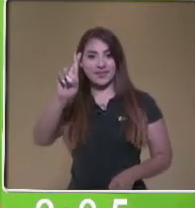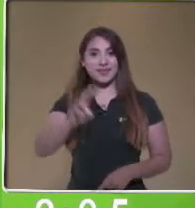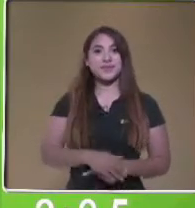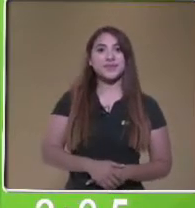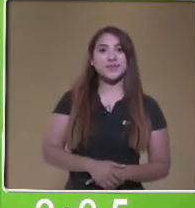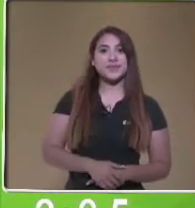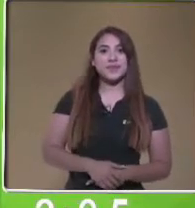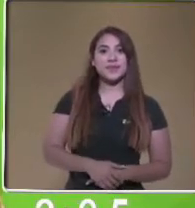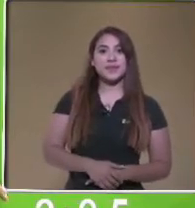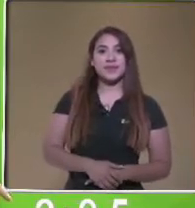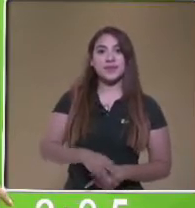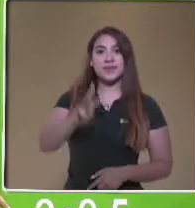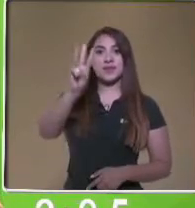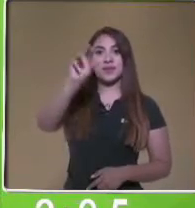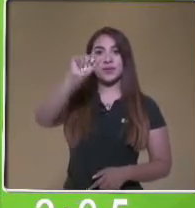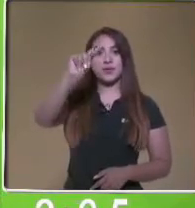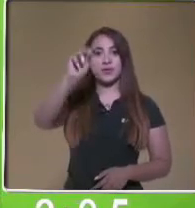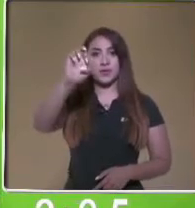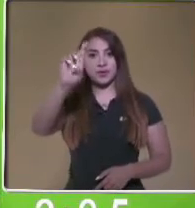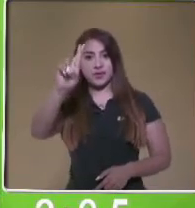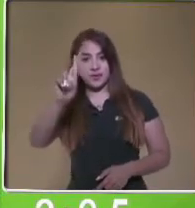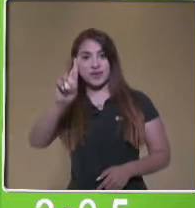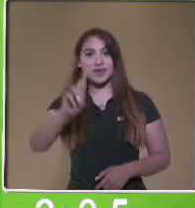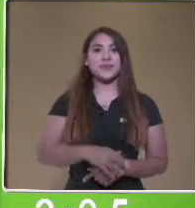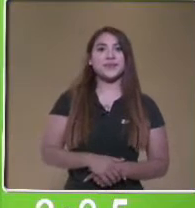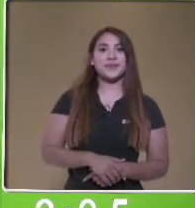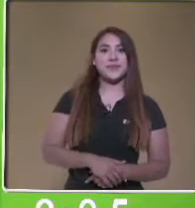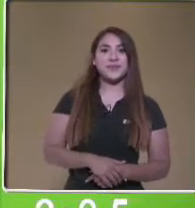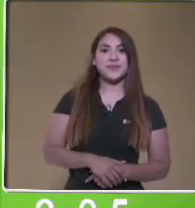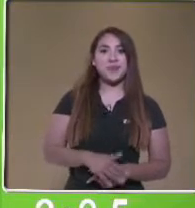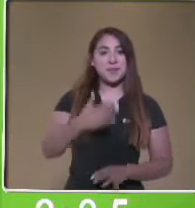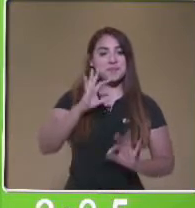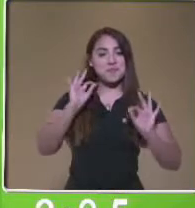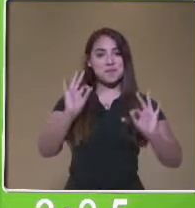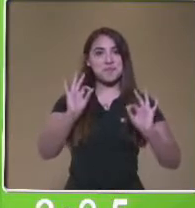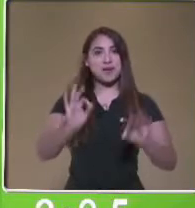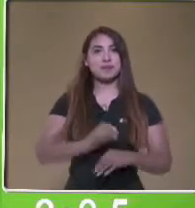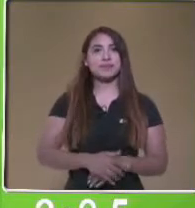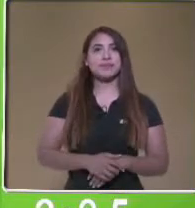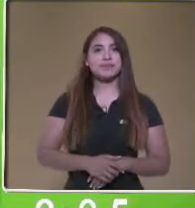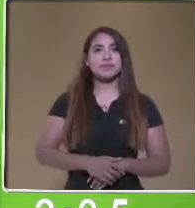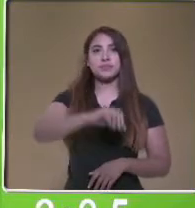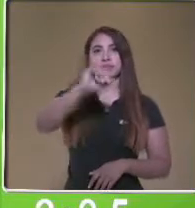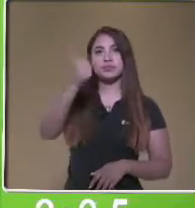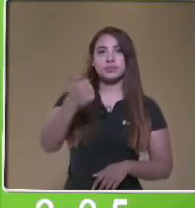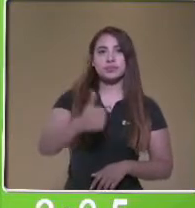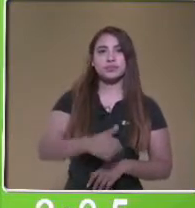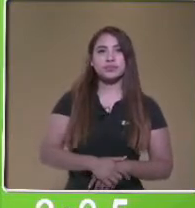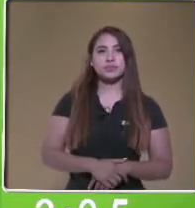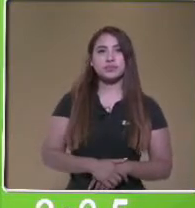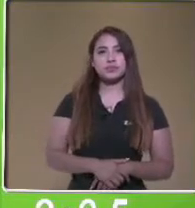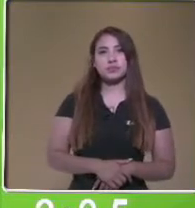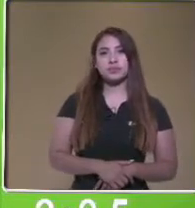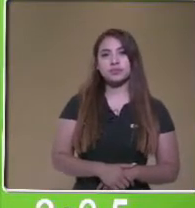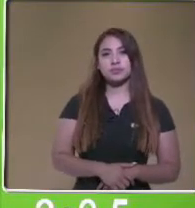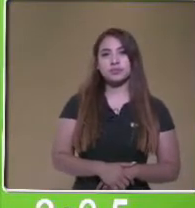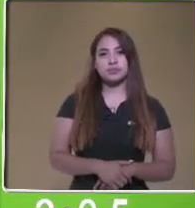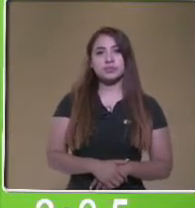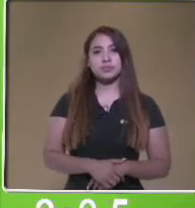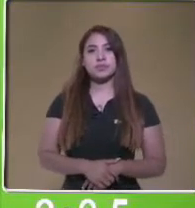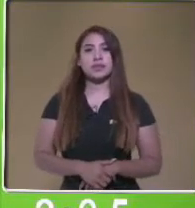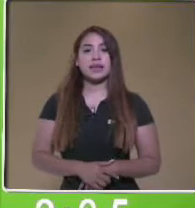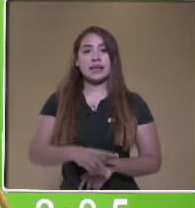repitan después de mí. Water. Muy bien. Excelente. El siguiente recurso natural que tenemos es